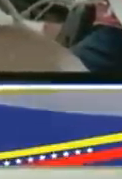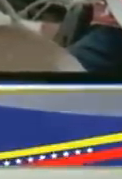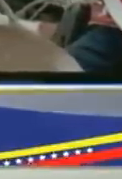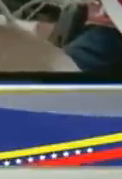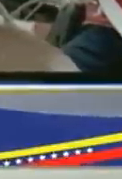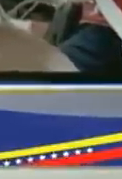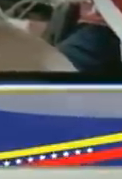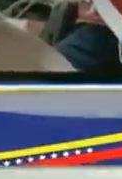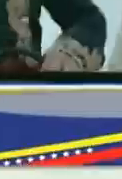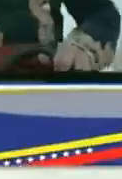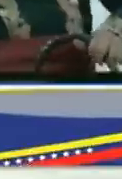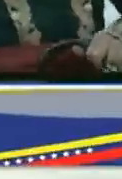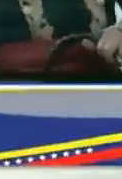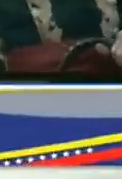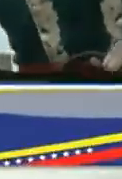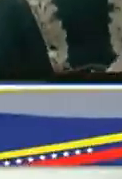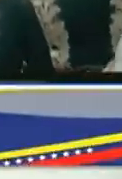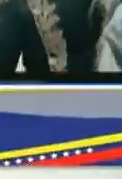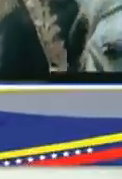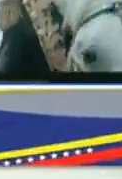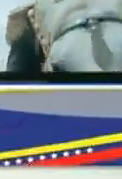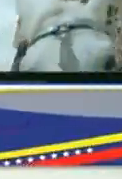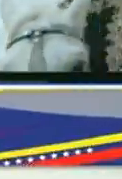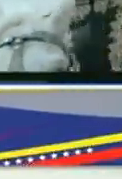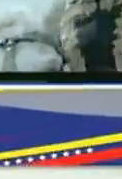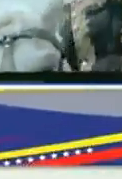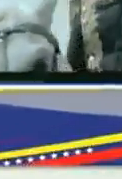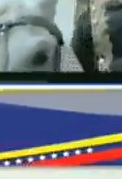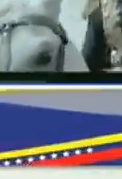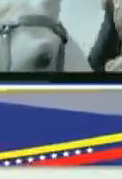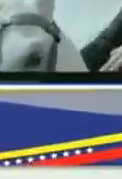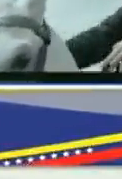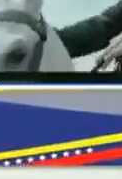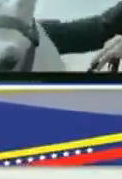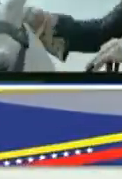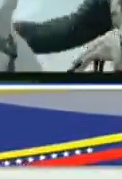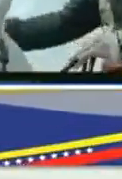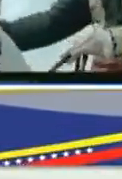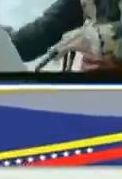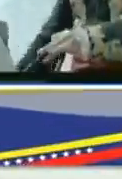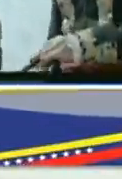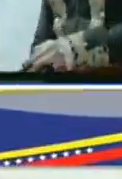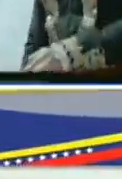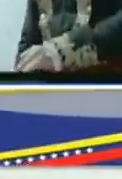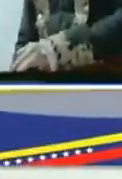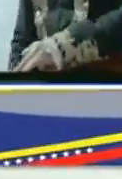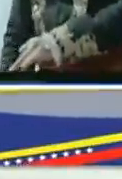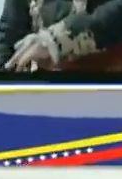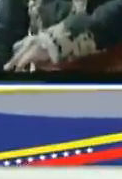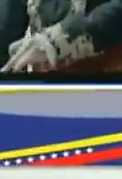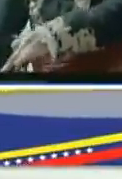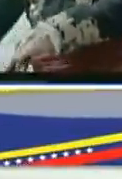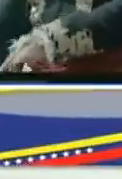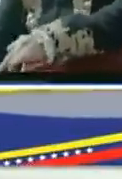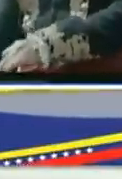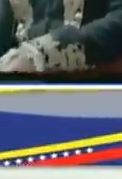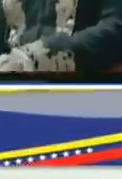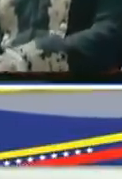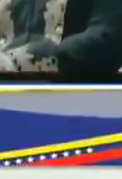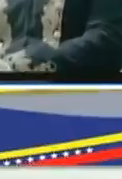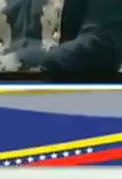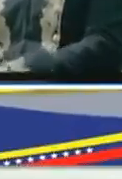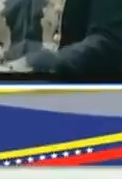estuvimos cerca de los 5 mil hombres y mujeres extras compañeros y compañeras de la actuación también